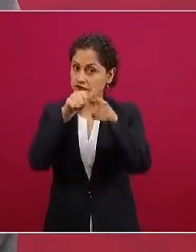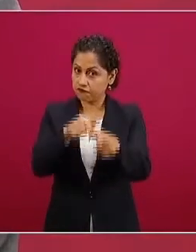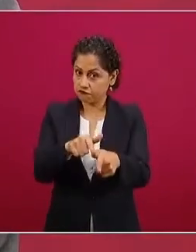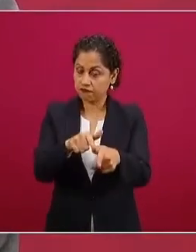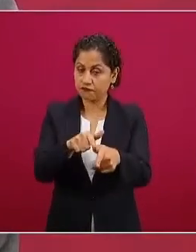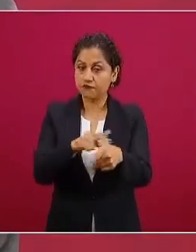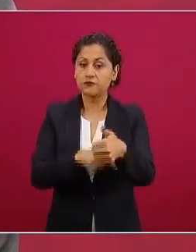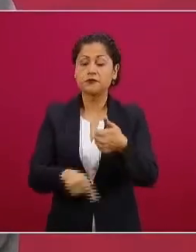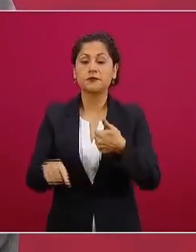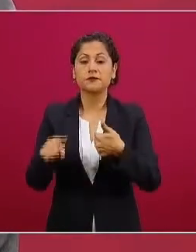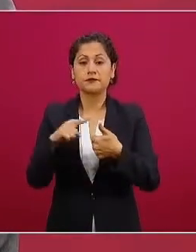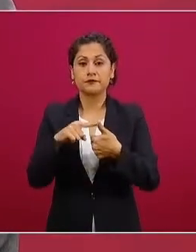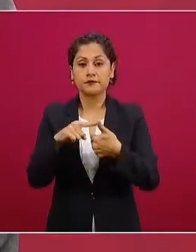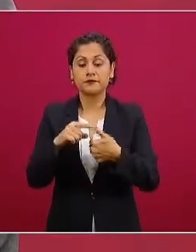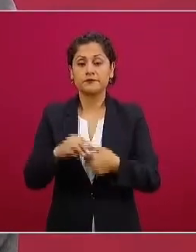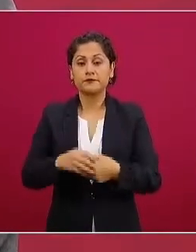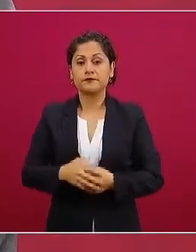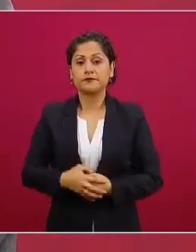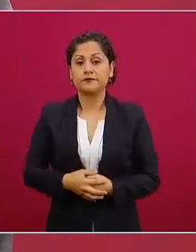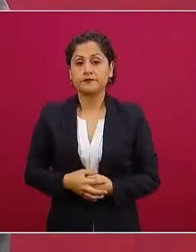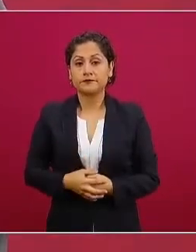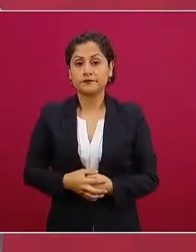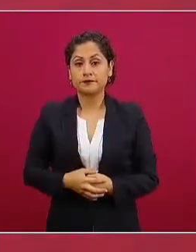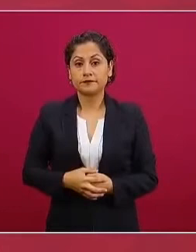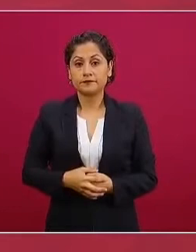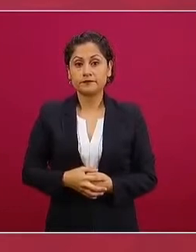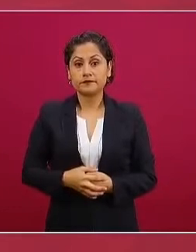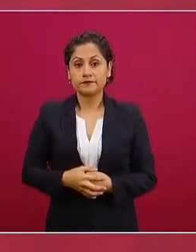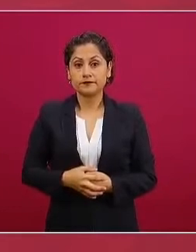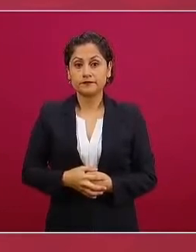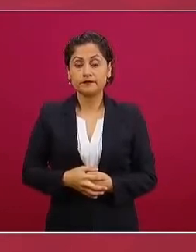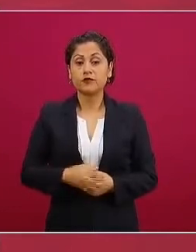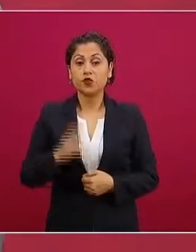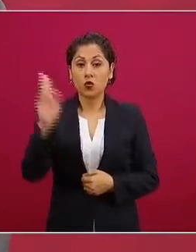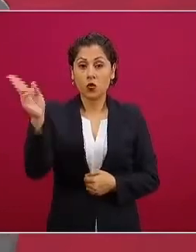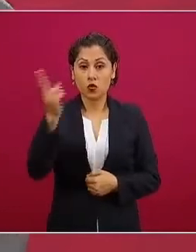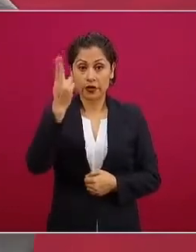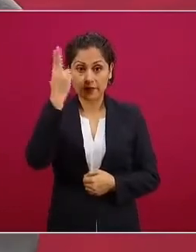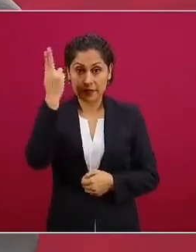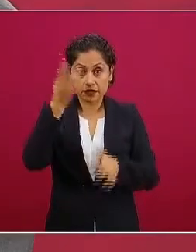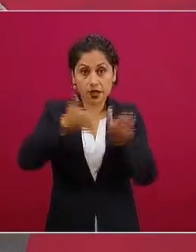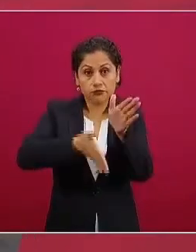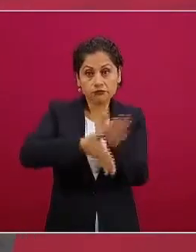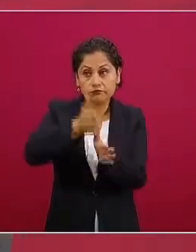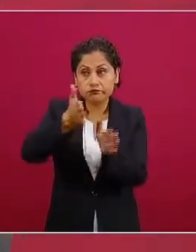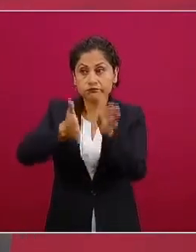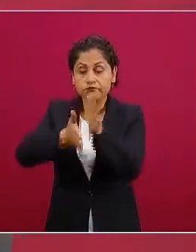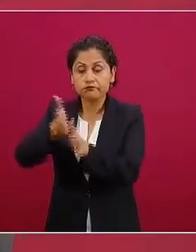Seis, construcción de cien universidades públicas.